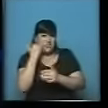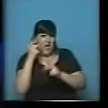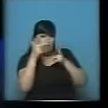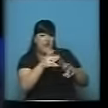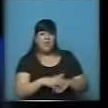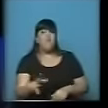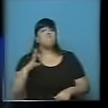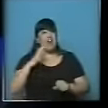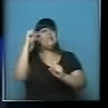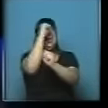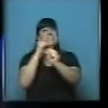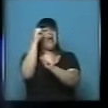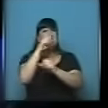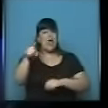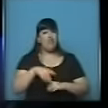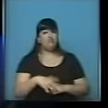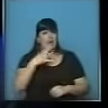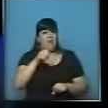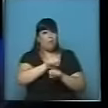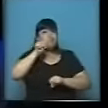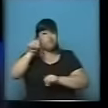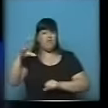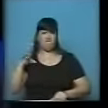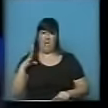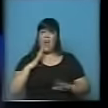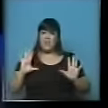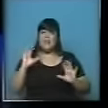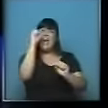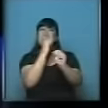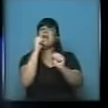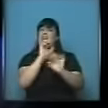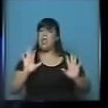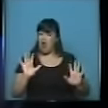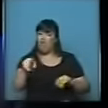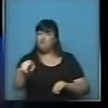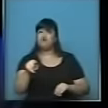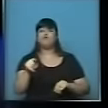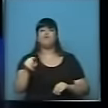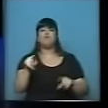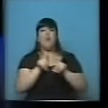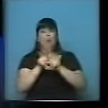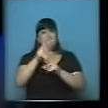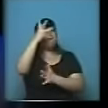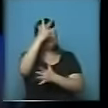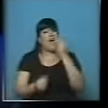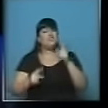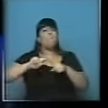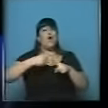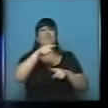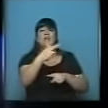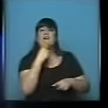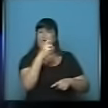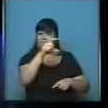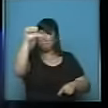faltan ingenieros, realmente es un enorme desafío que tenemos por delante, especialmente si corregimos el enorme error que tuvo la política energética de